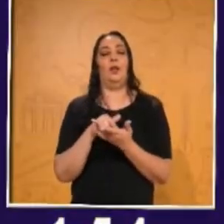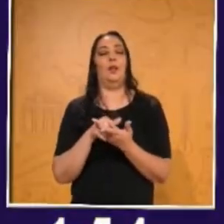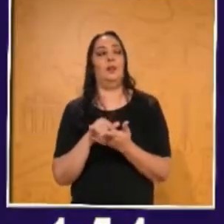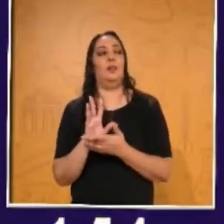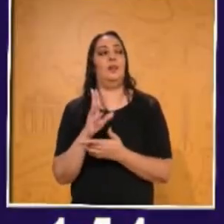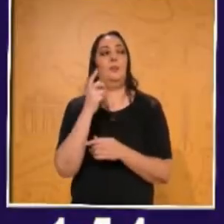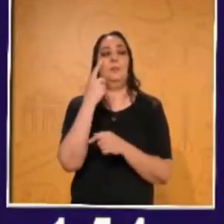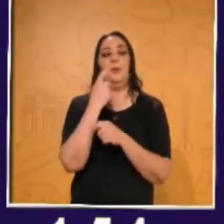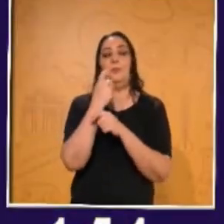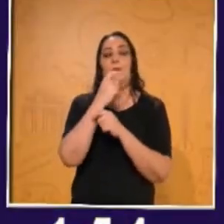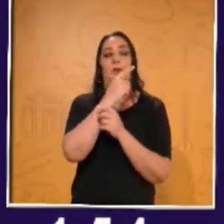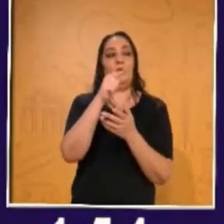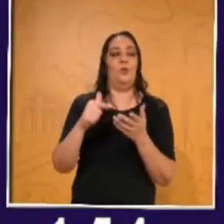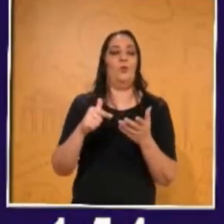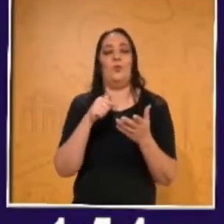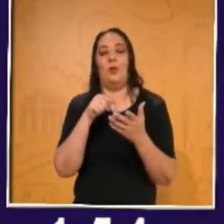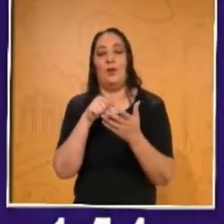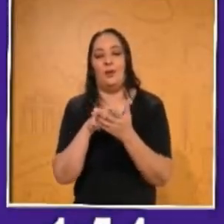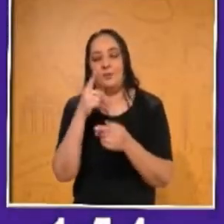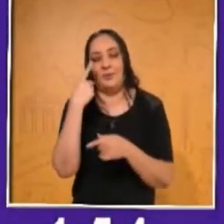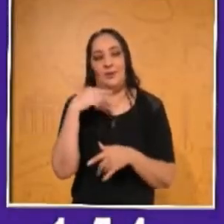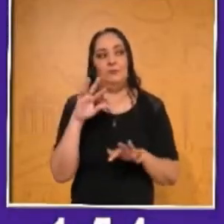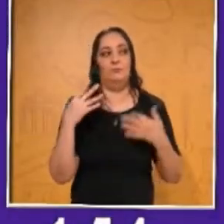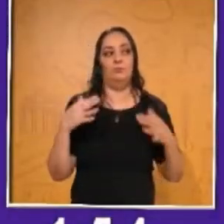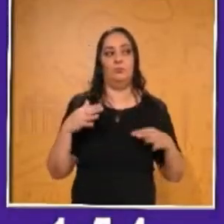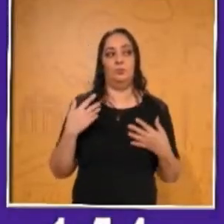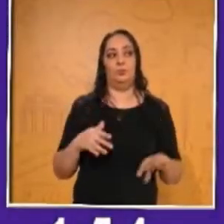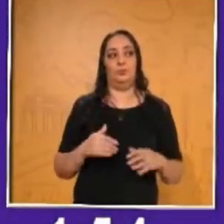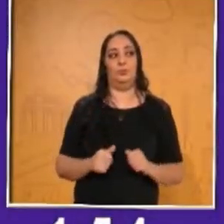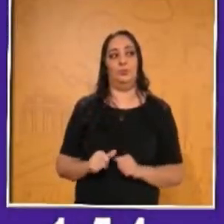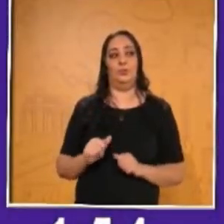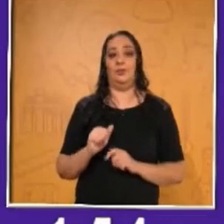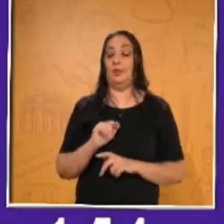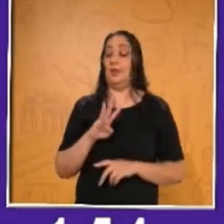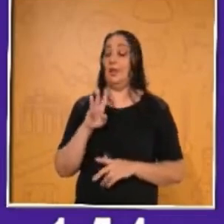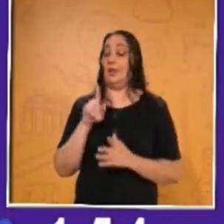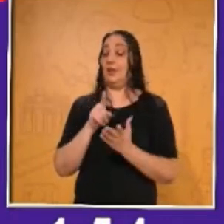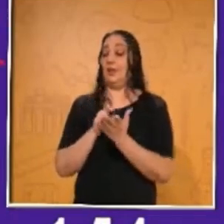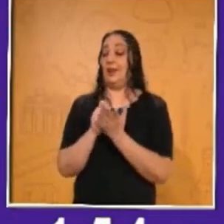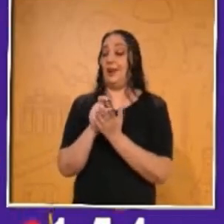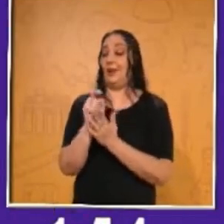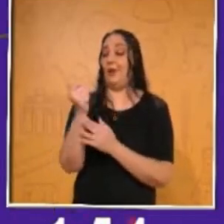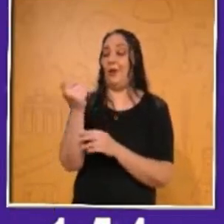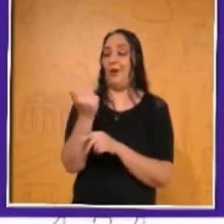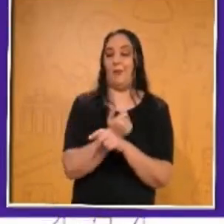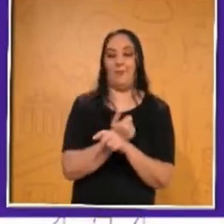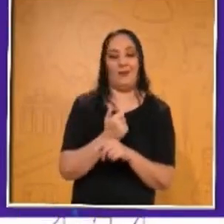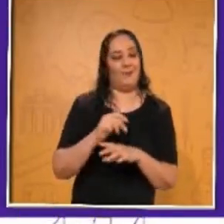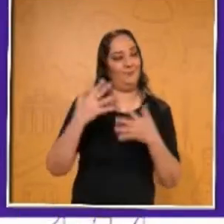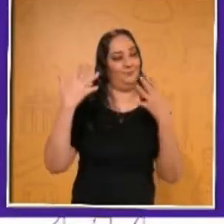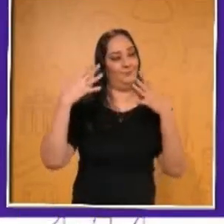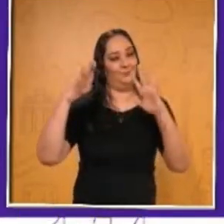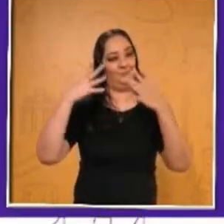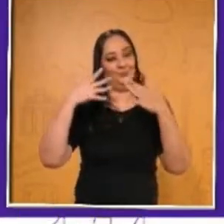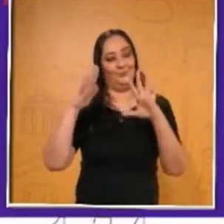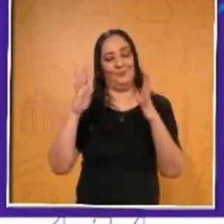Y el primero es para... Y el caracol. Muy bien, niños.